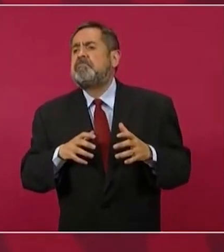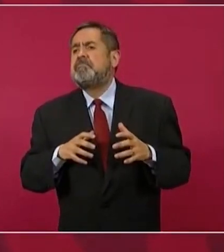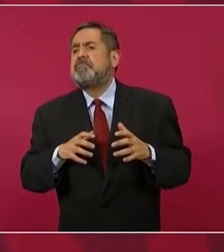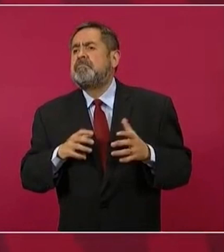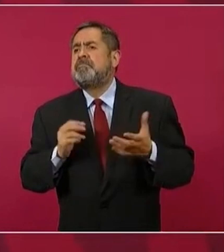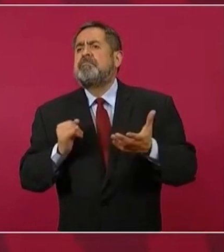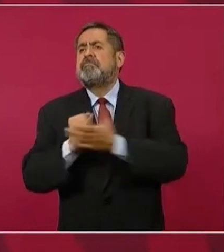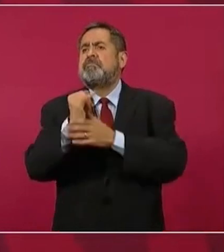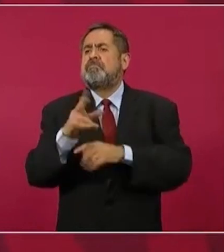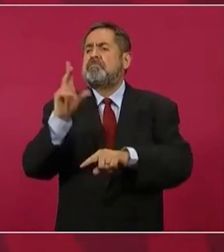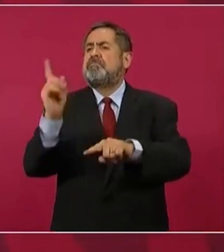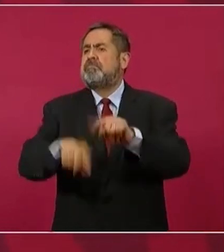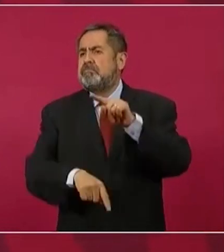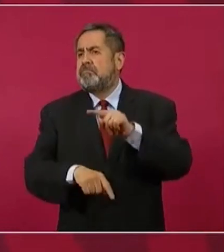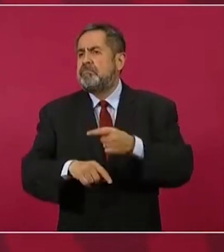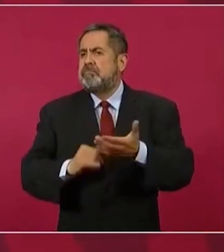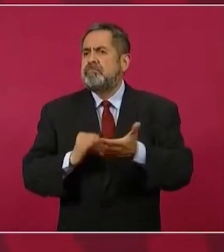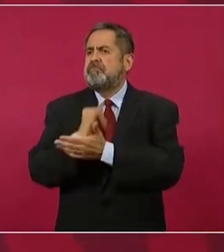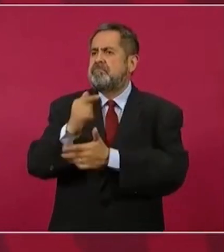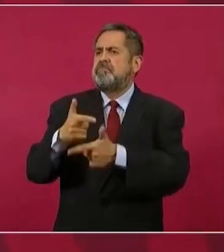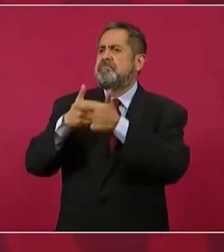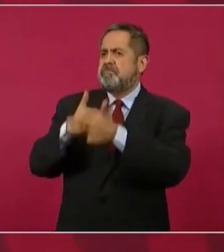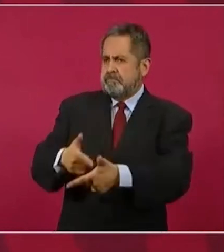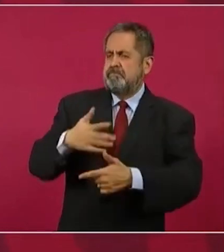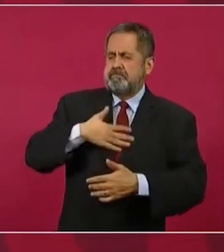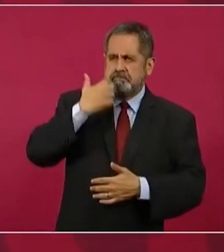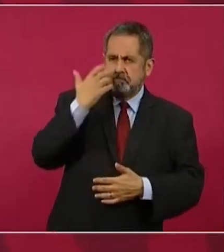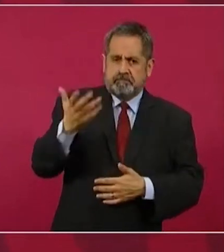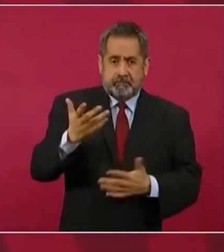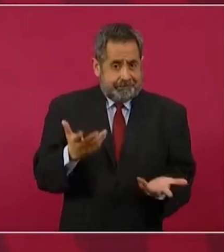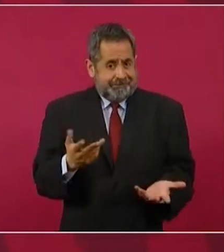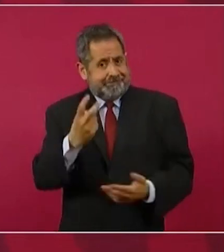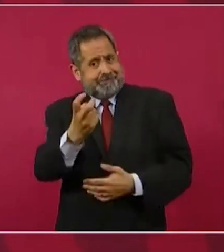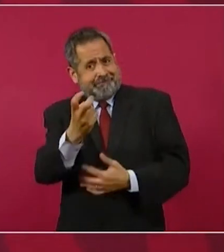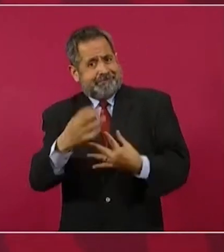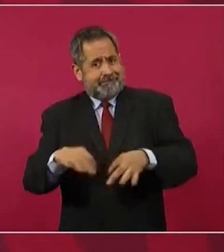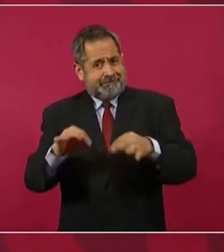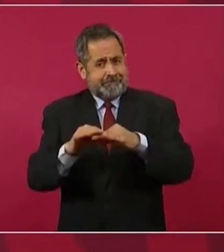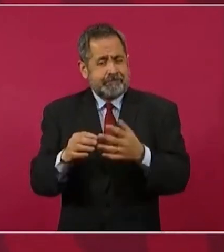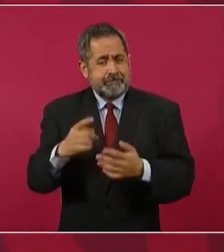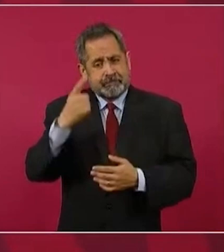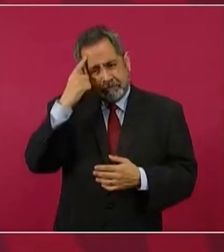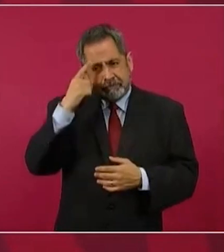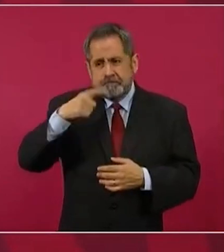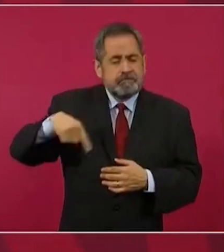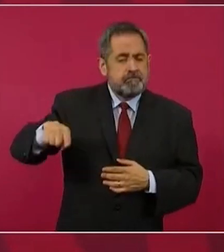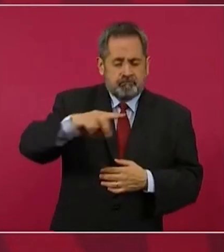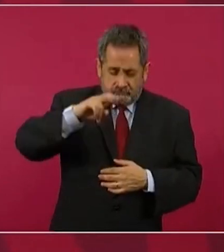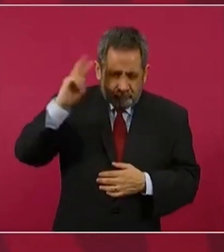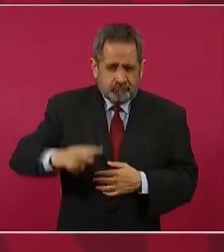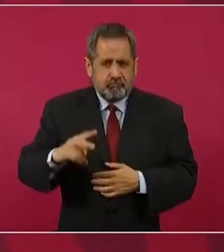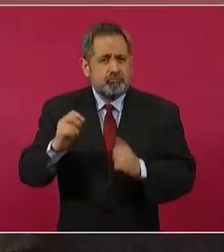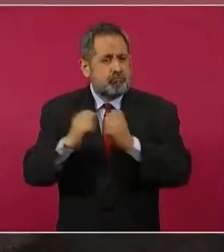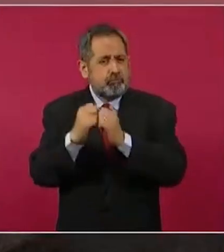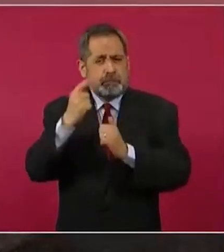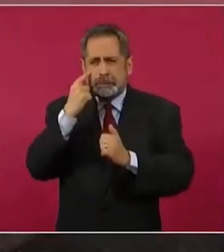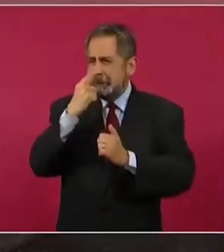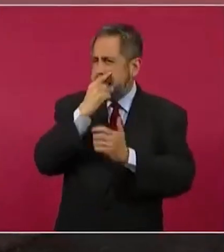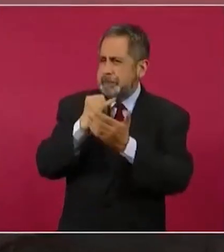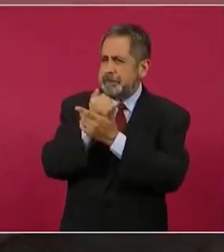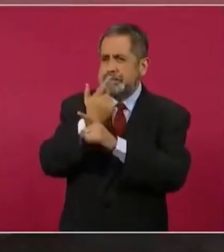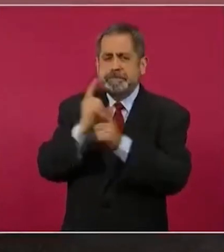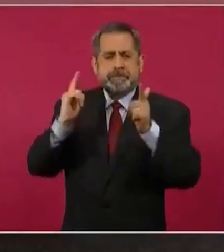que tiene el pueblo en un sistema auténticamente democrático,